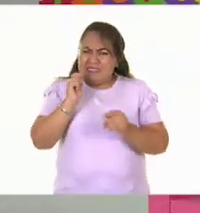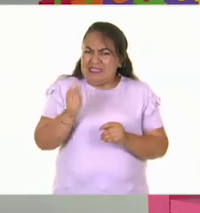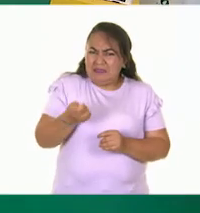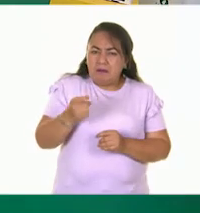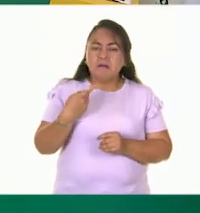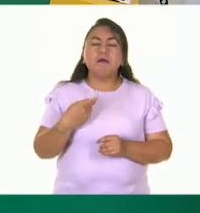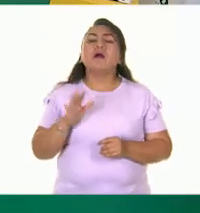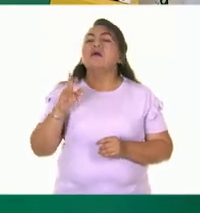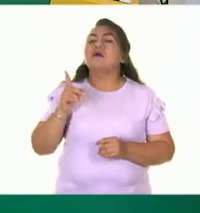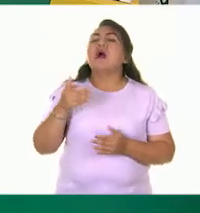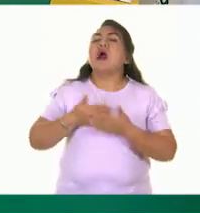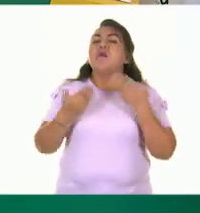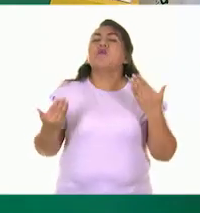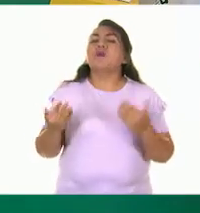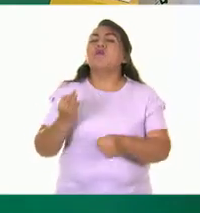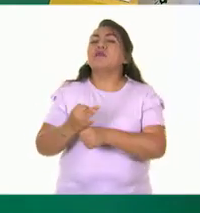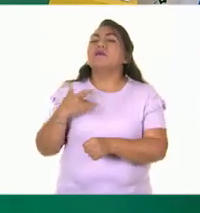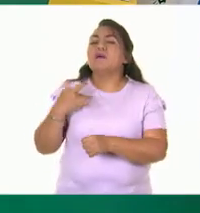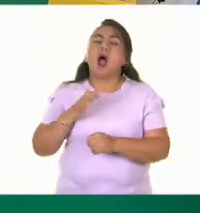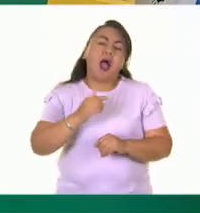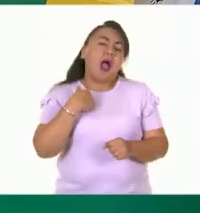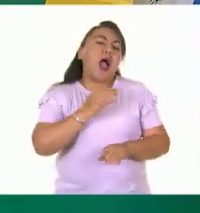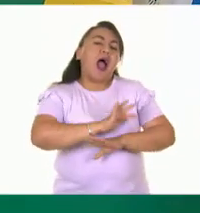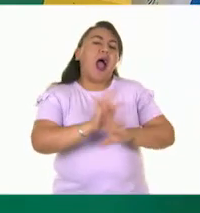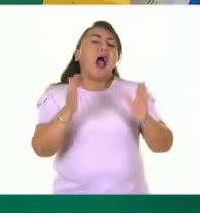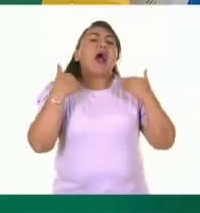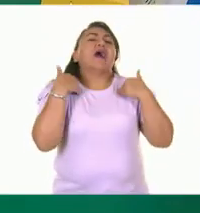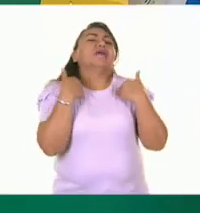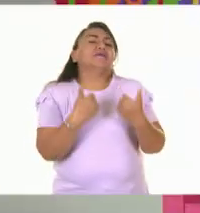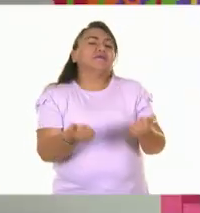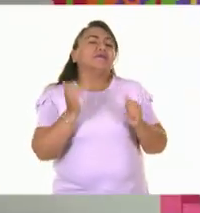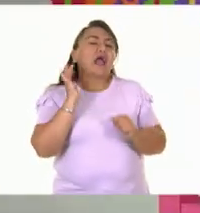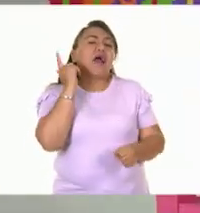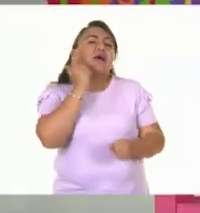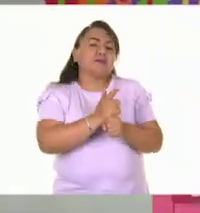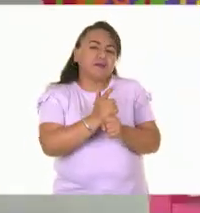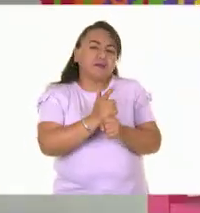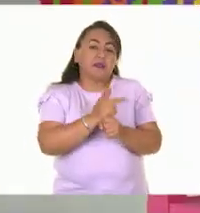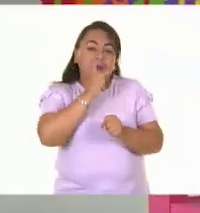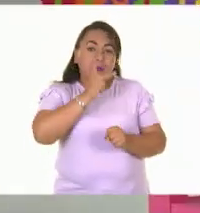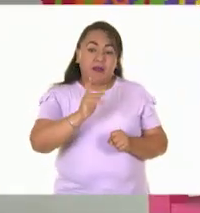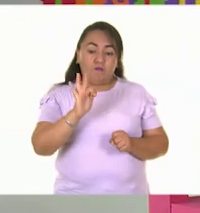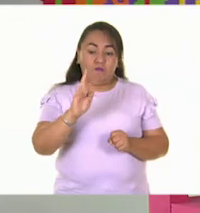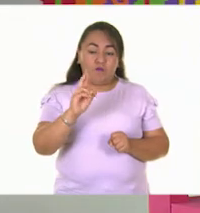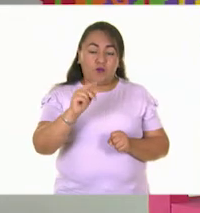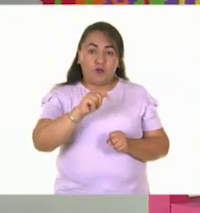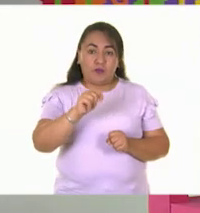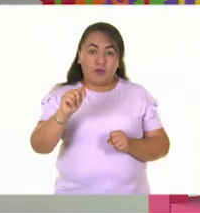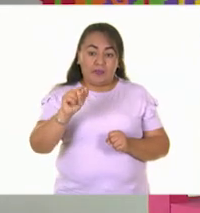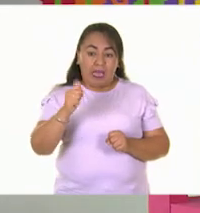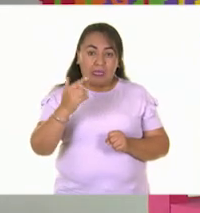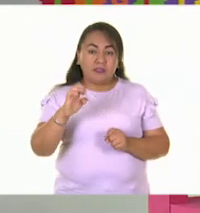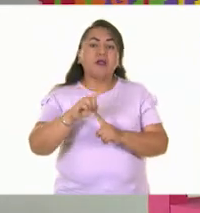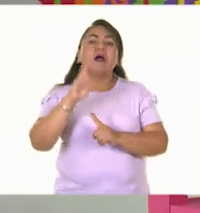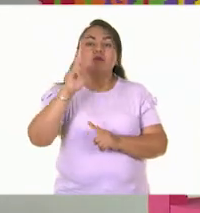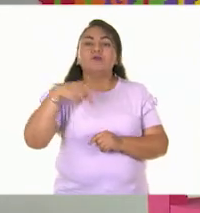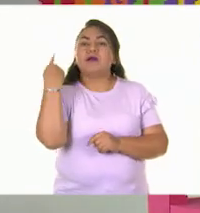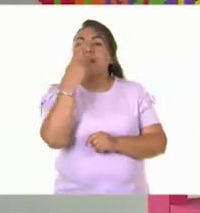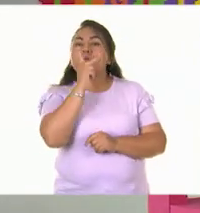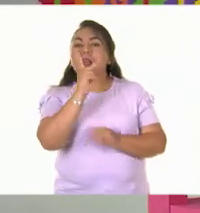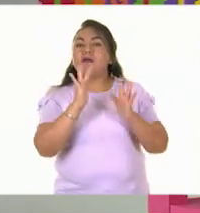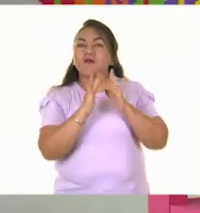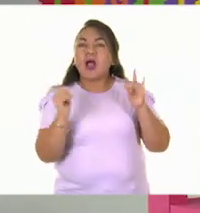¿Y tú? ¿Cómo te sientes ahora? Ahorita yo ya me siento con mucha claridad porque además de que supe que la palabra es una palabra que viene del francés,